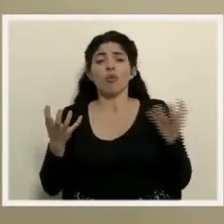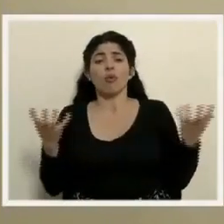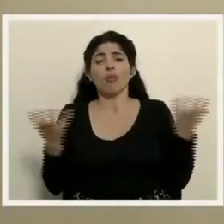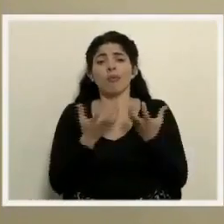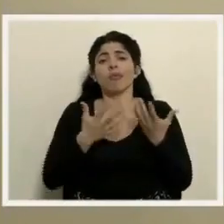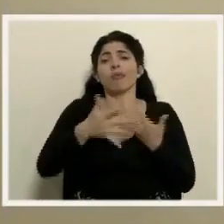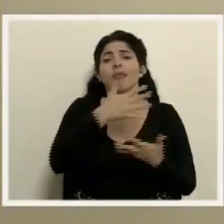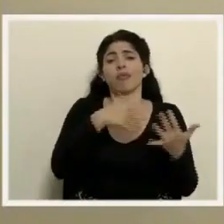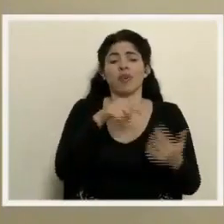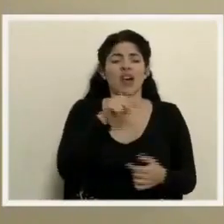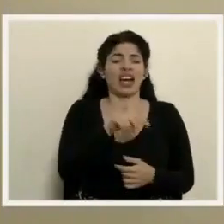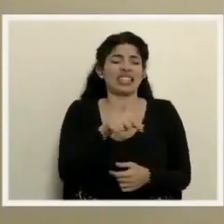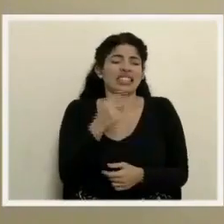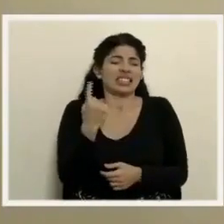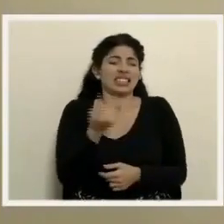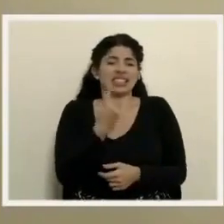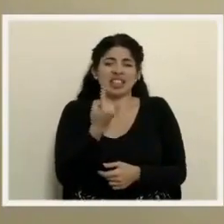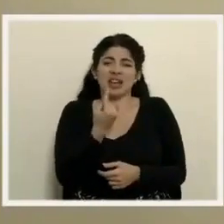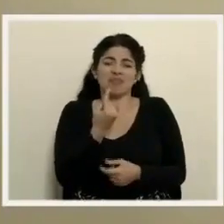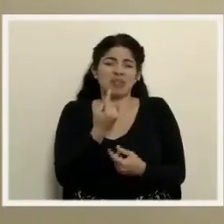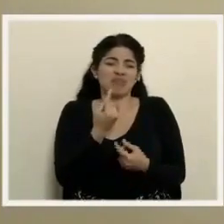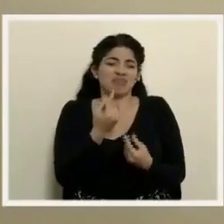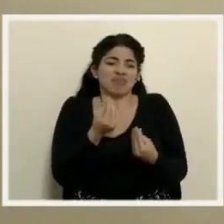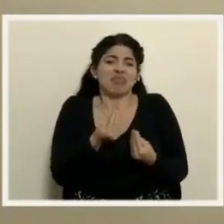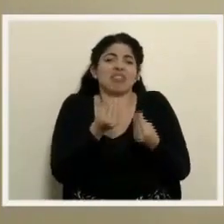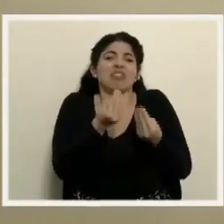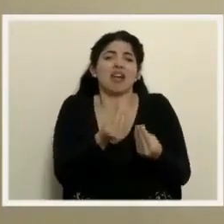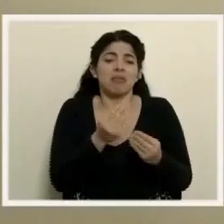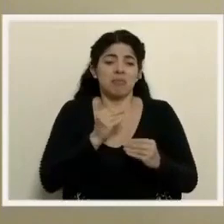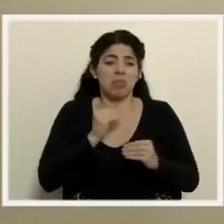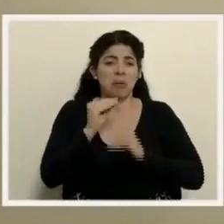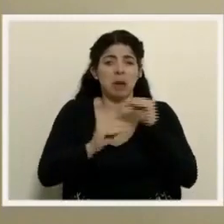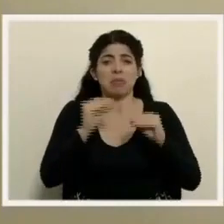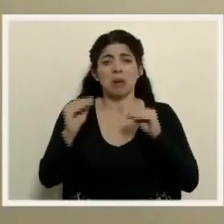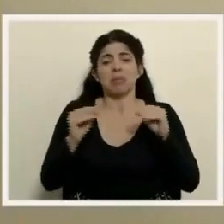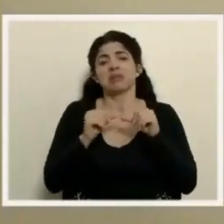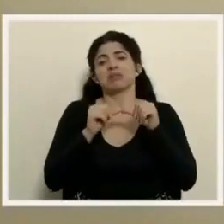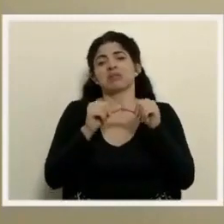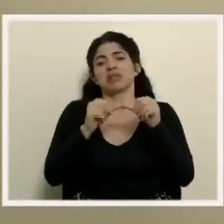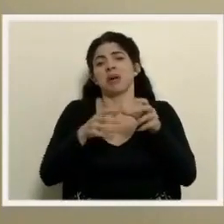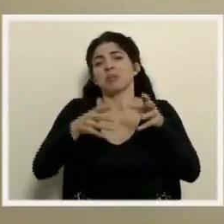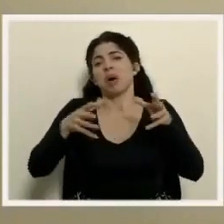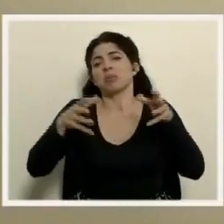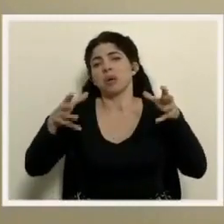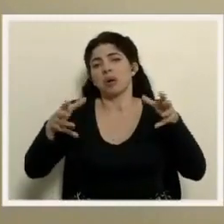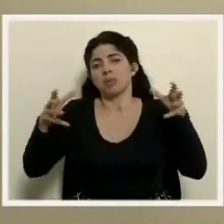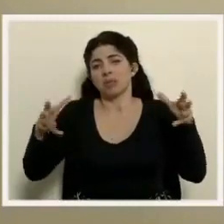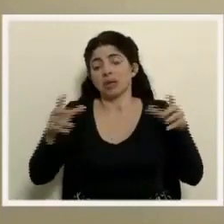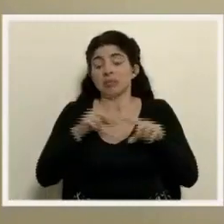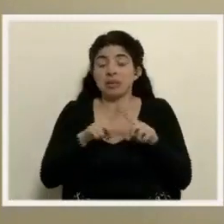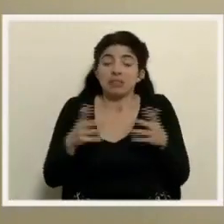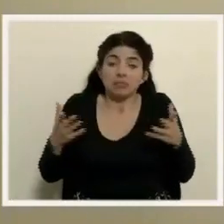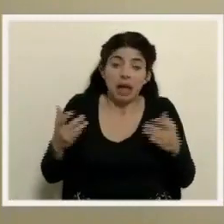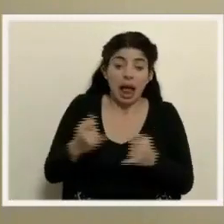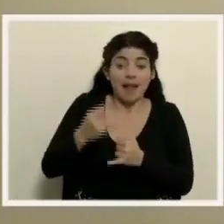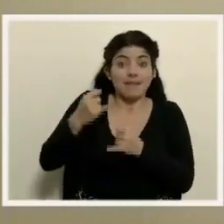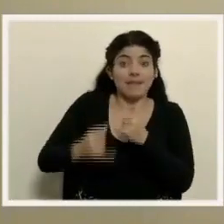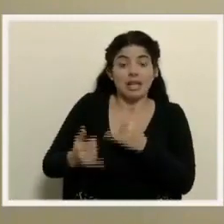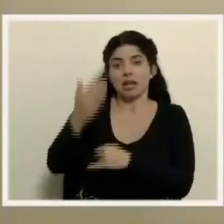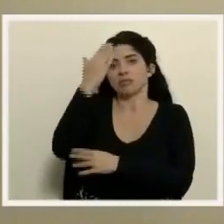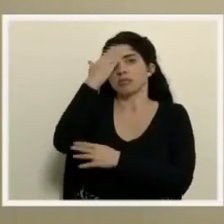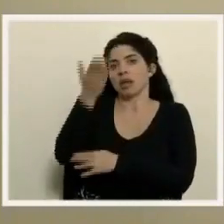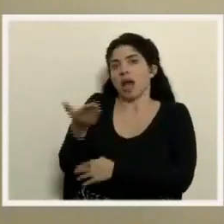porque eso siempre va a tender a hacer que los casos pues mantengan cierta tendencia. Pero claro que al final sabemos el impacto